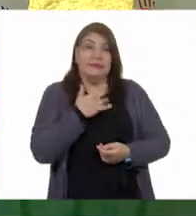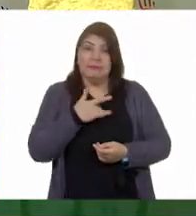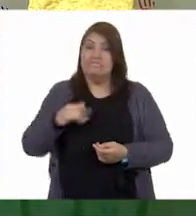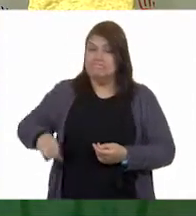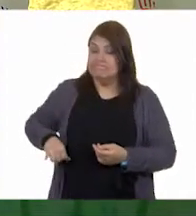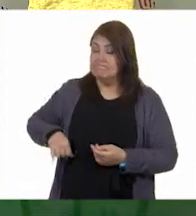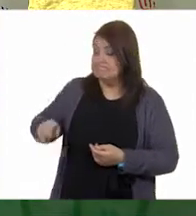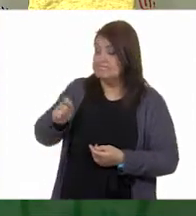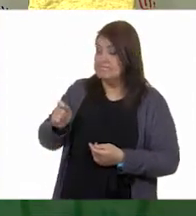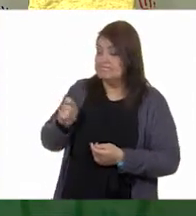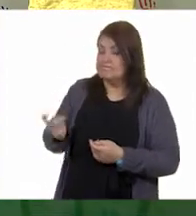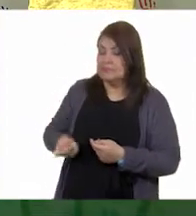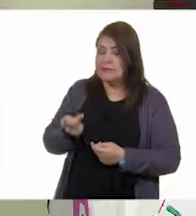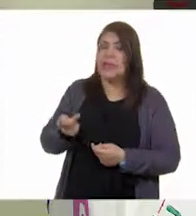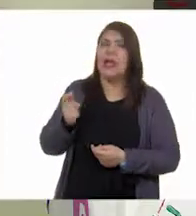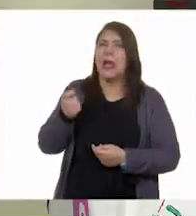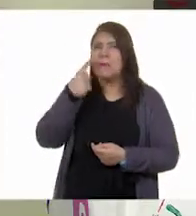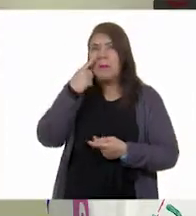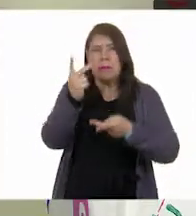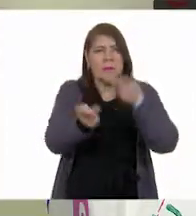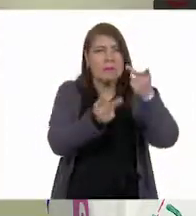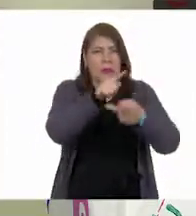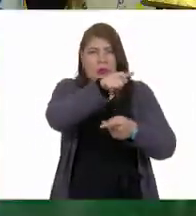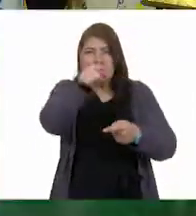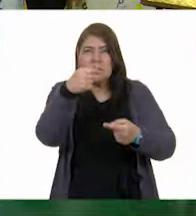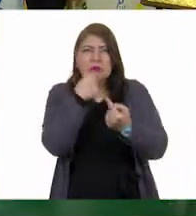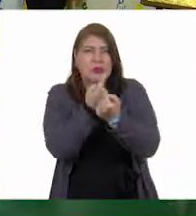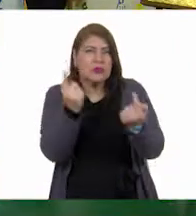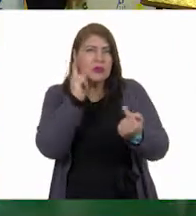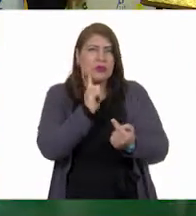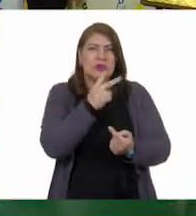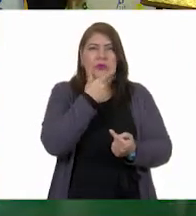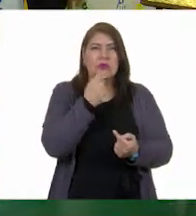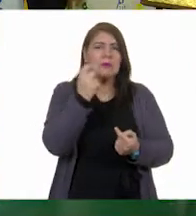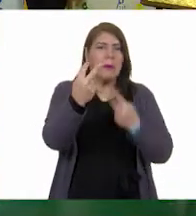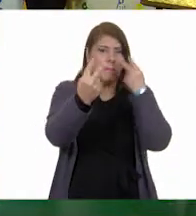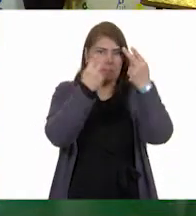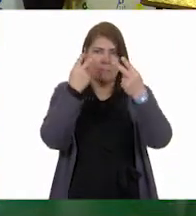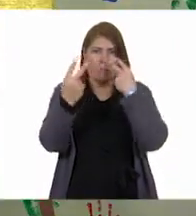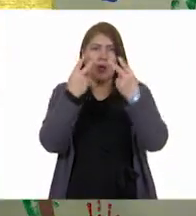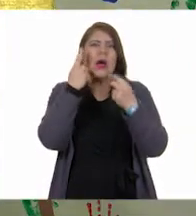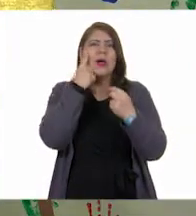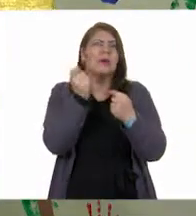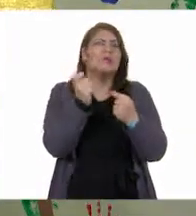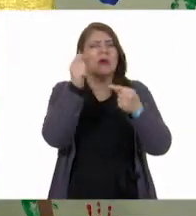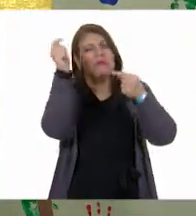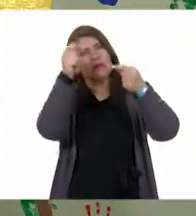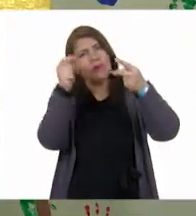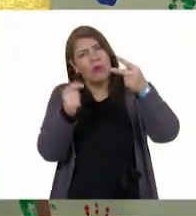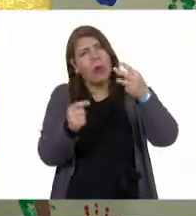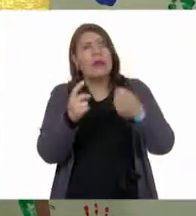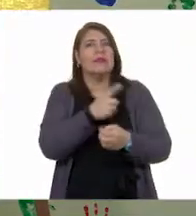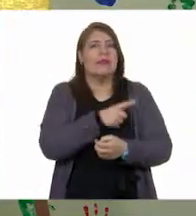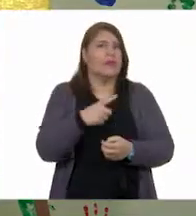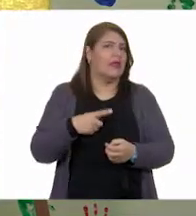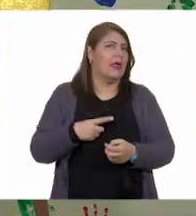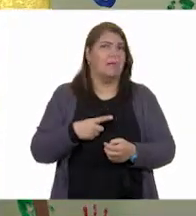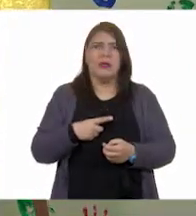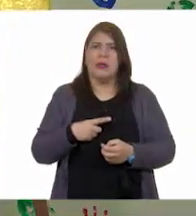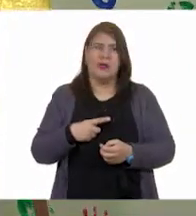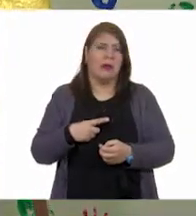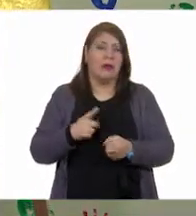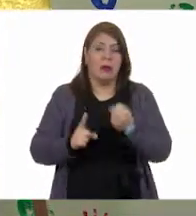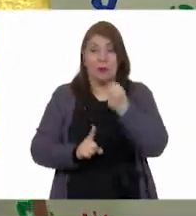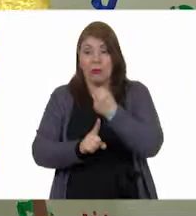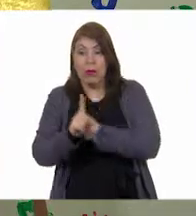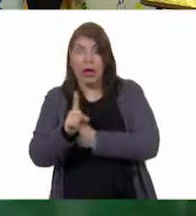preguntamos a algunas niñas y niños que nos ven y escuchan cuáles son las formas en las que no deben resolver los